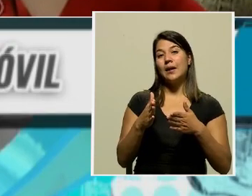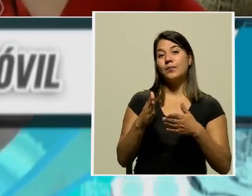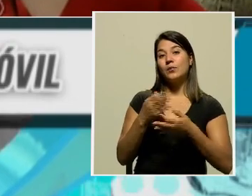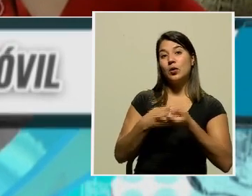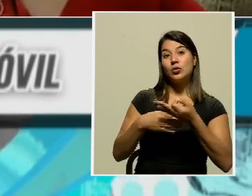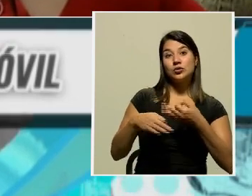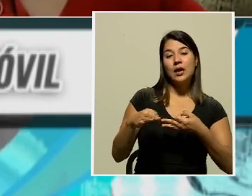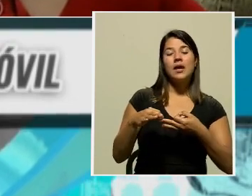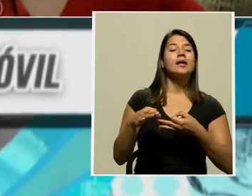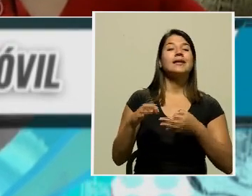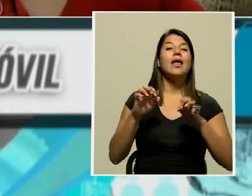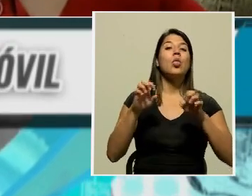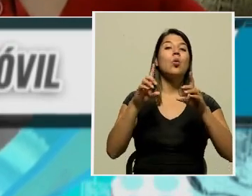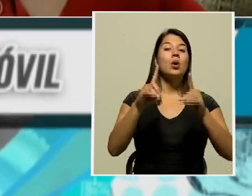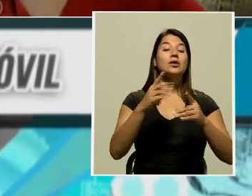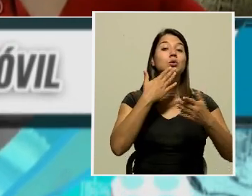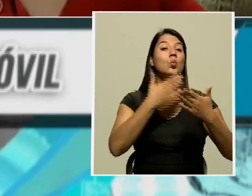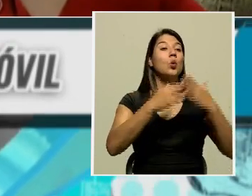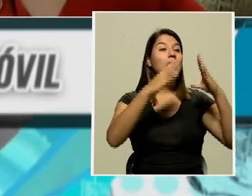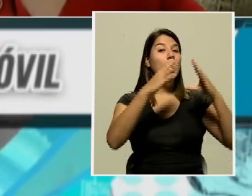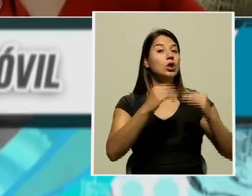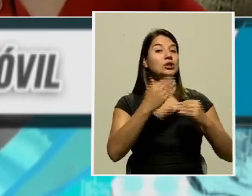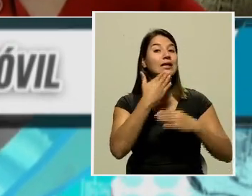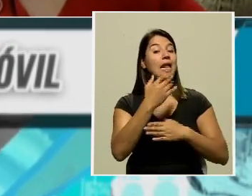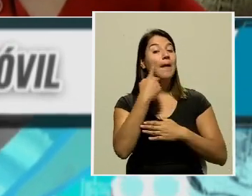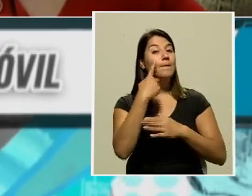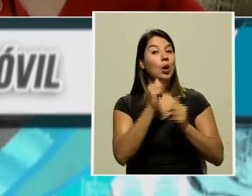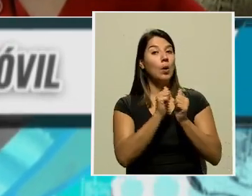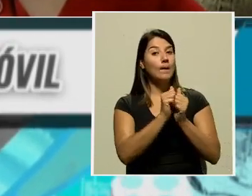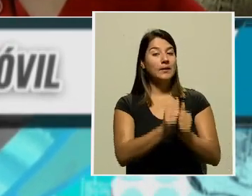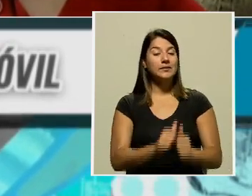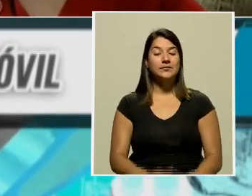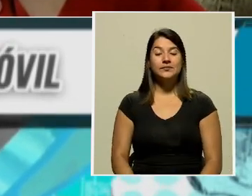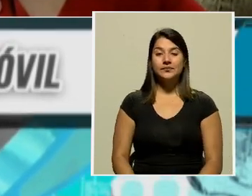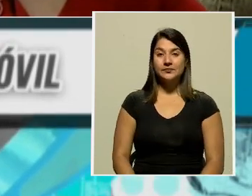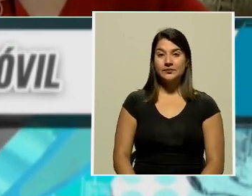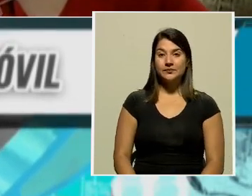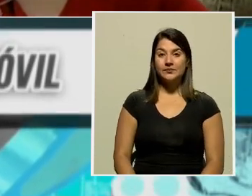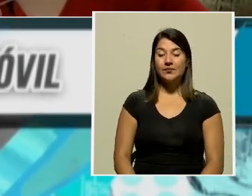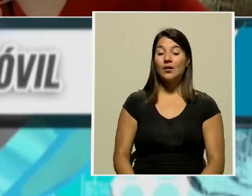Gracias por su nombre.